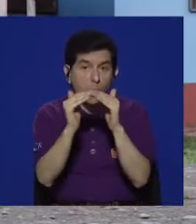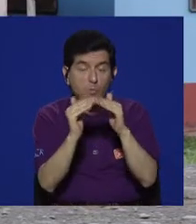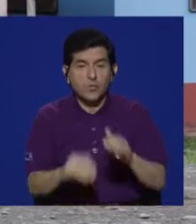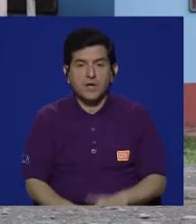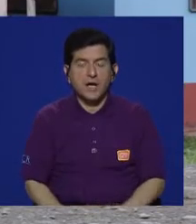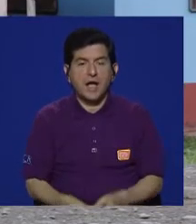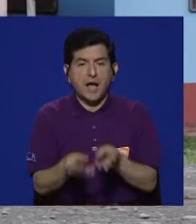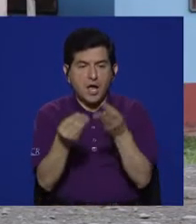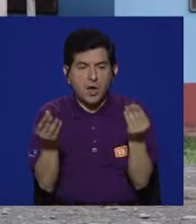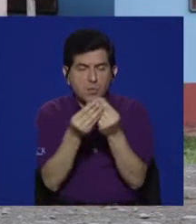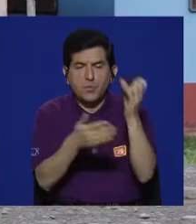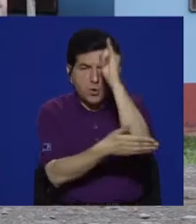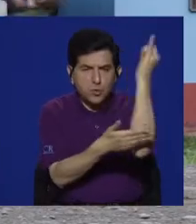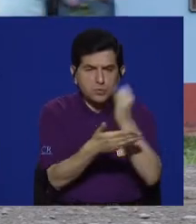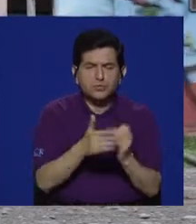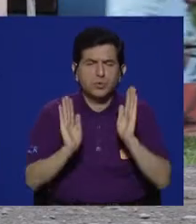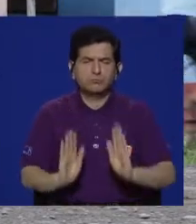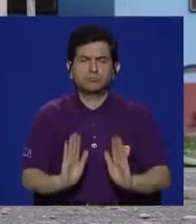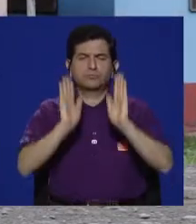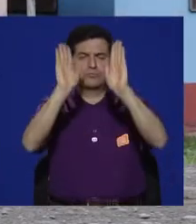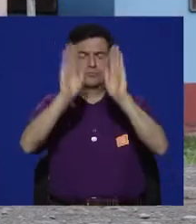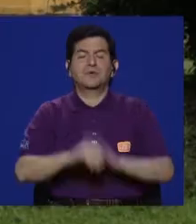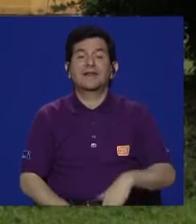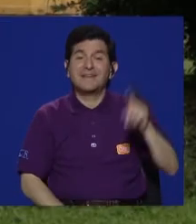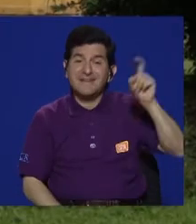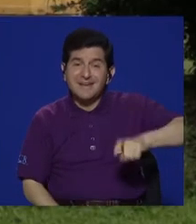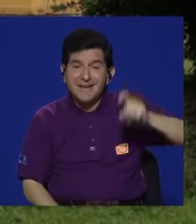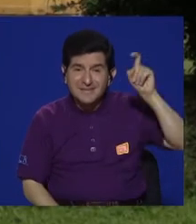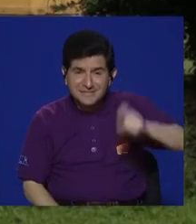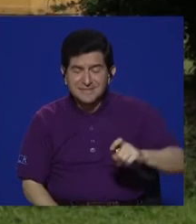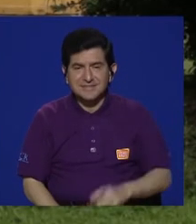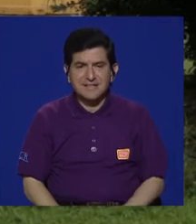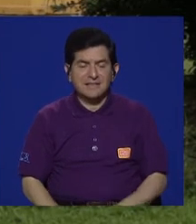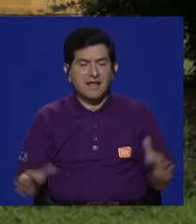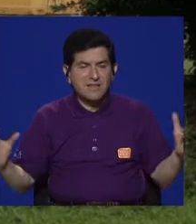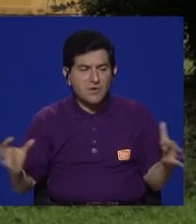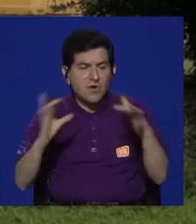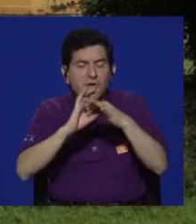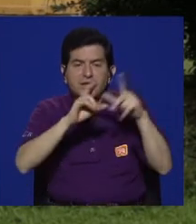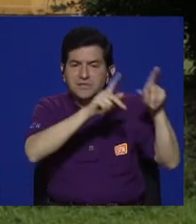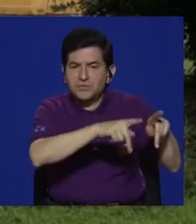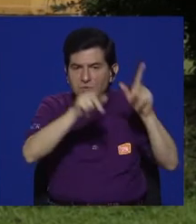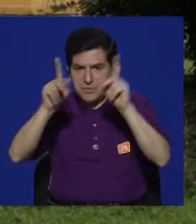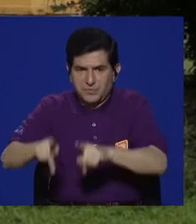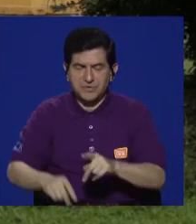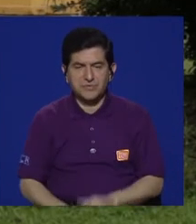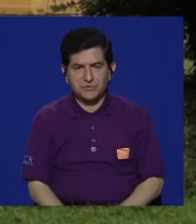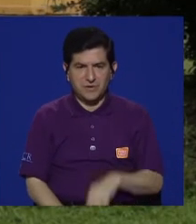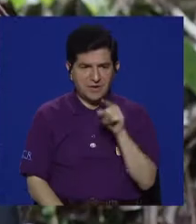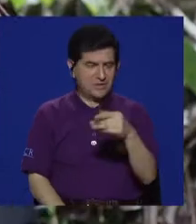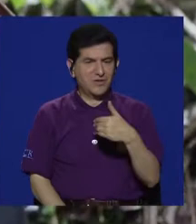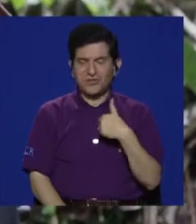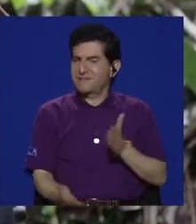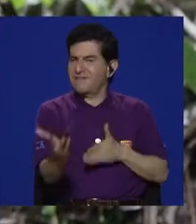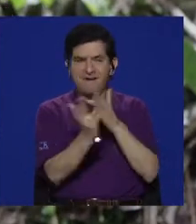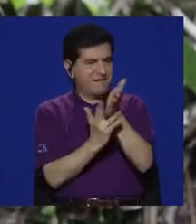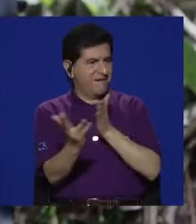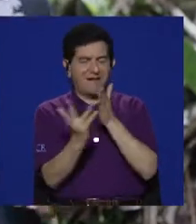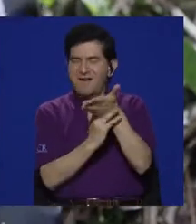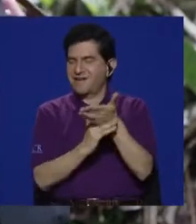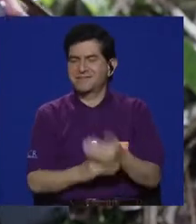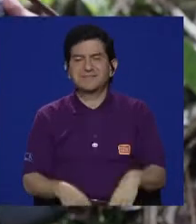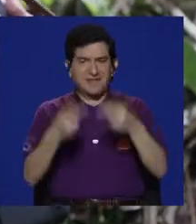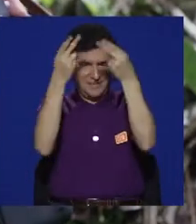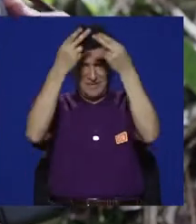comunidades donde hay producción artística maravillosa, donde hay necesidades de conectar a personas que no están